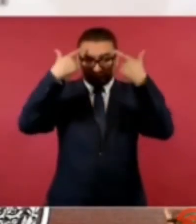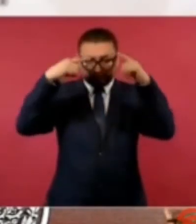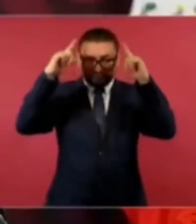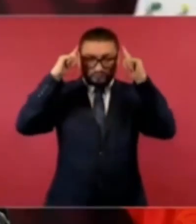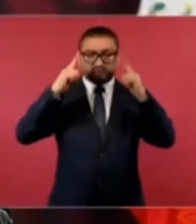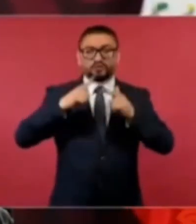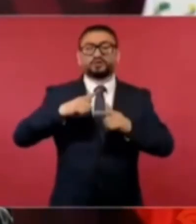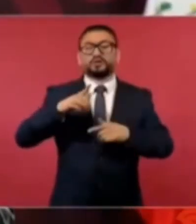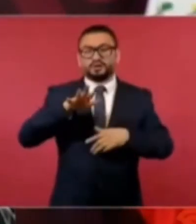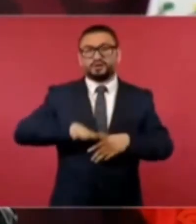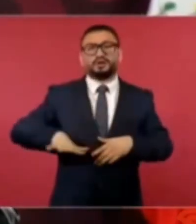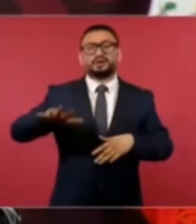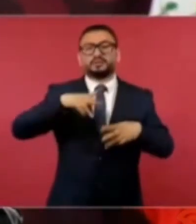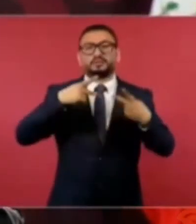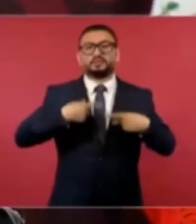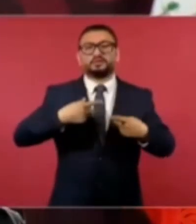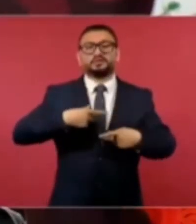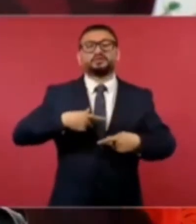uniformado